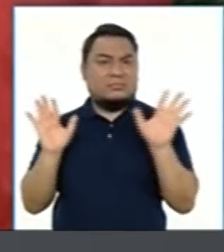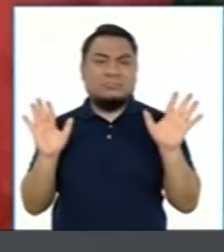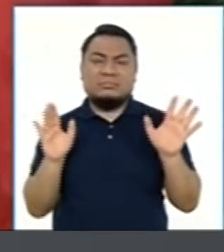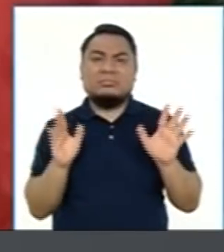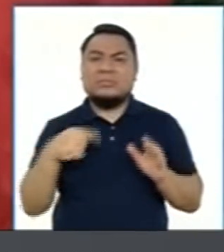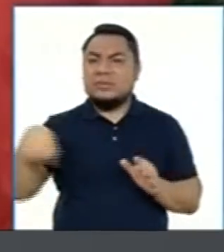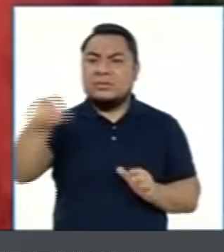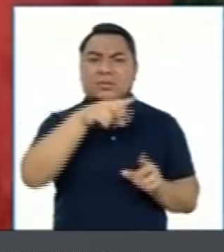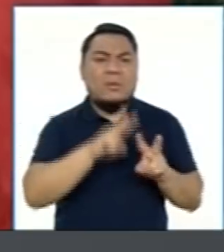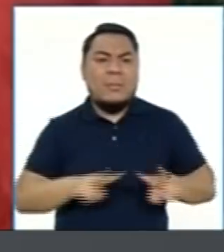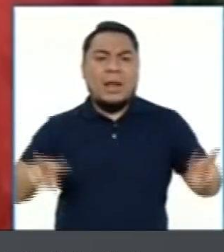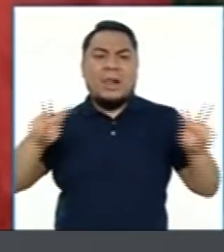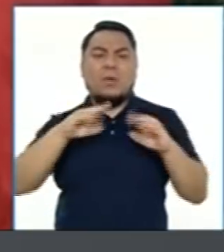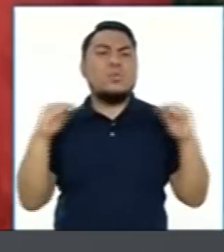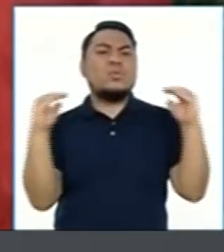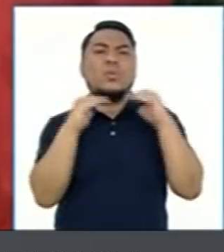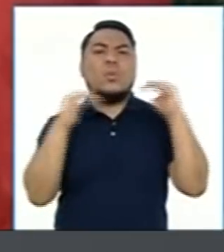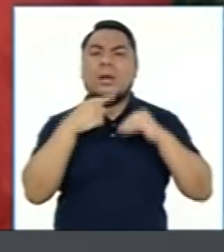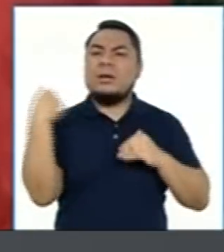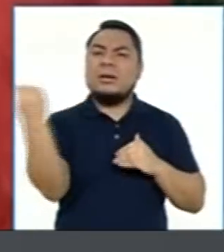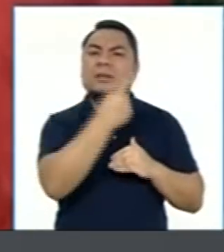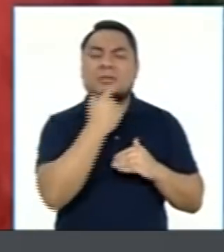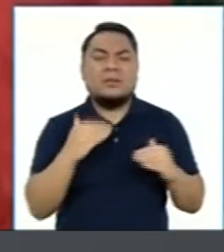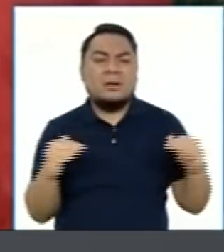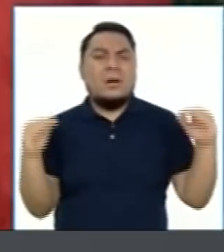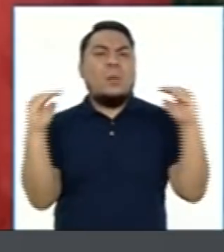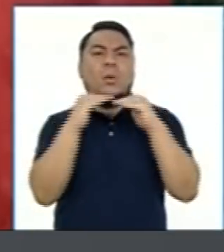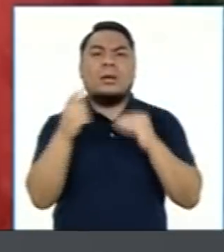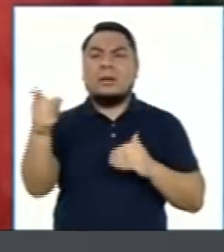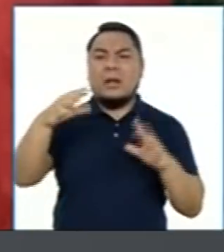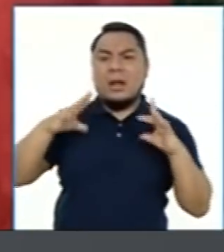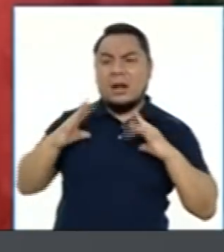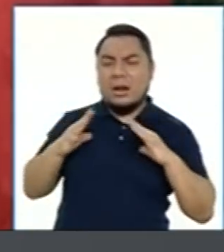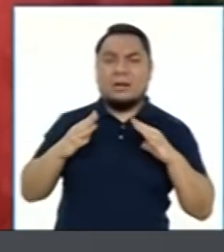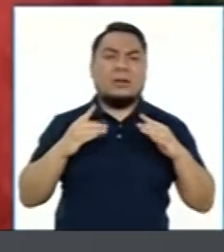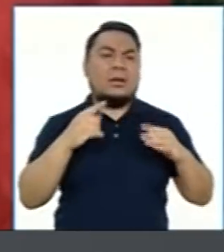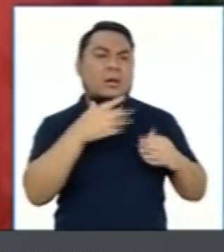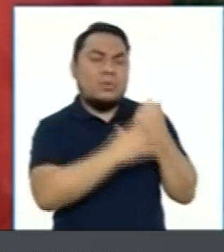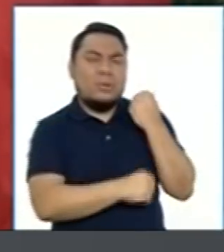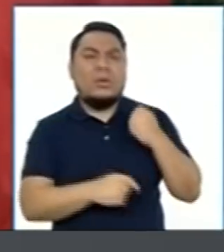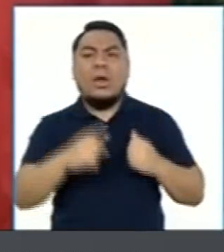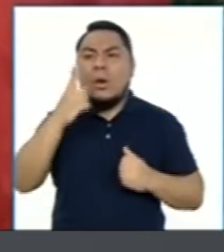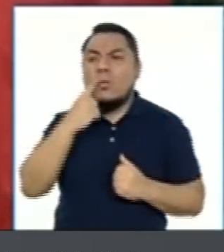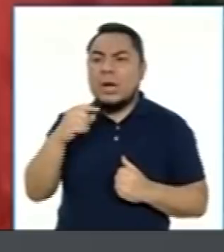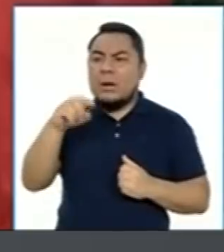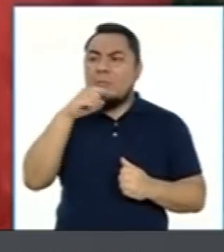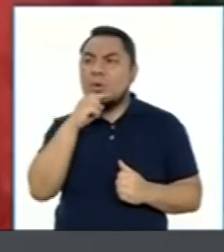valemos lo mismo. Valemos exactamente lo mismo. Hombres, mujeres.